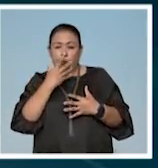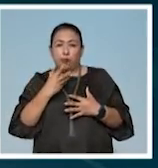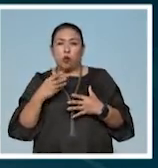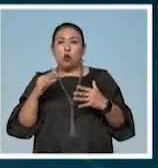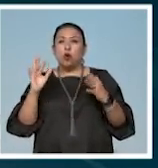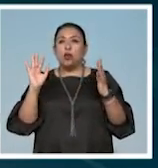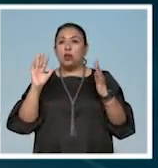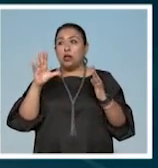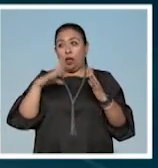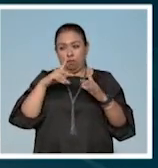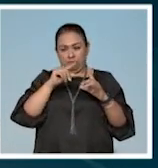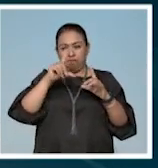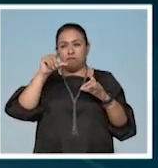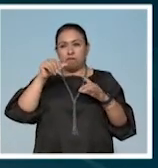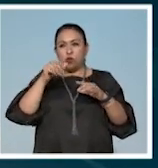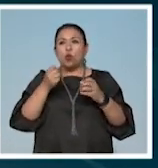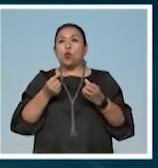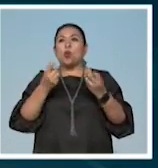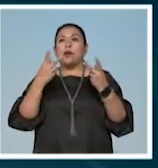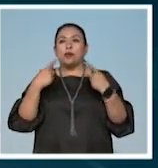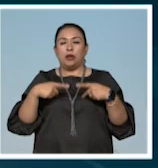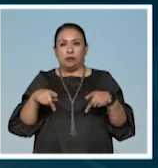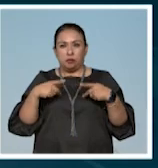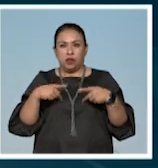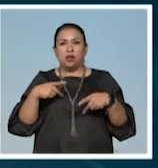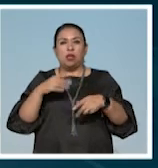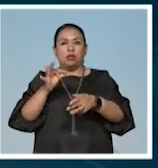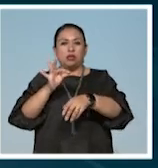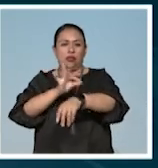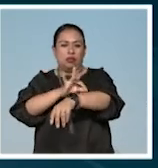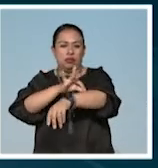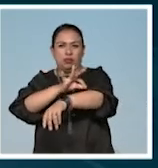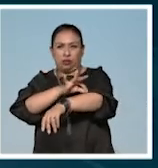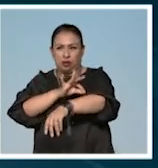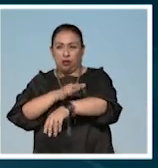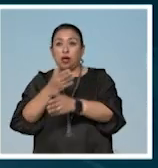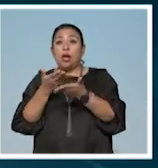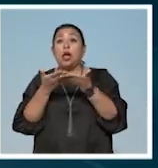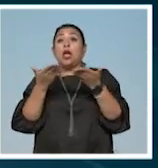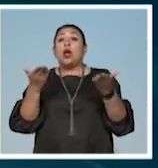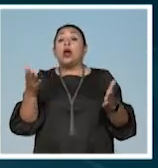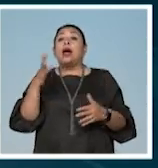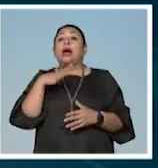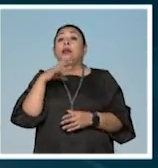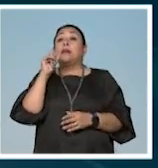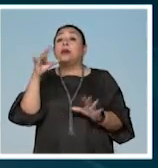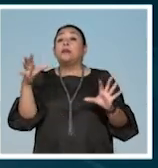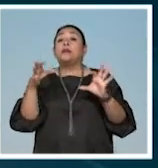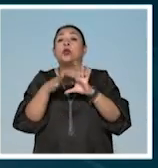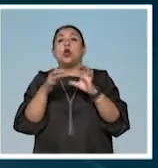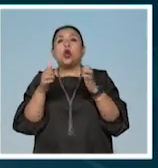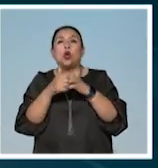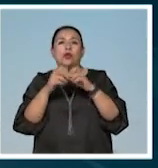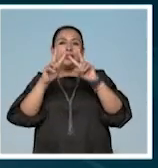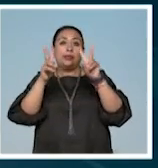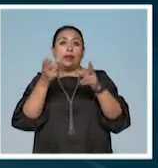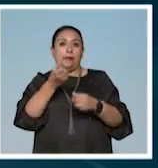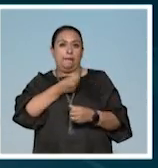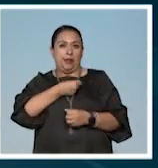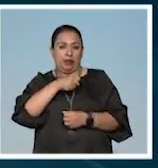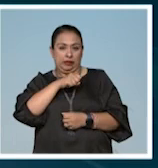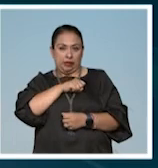nos trae estadísticas también de cuántas personas se tatúan y ahora tiene también un vínculo con una cuestión de salud.